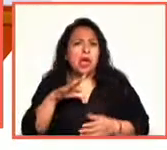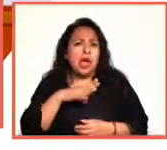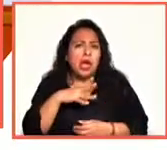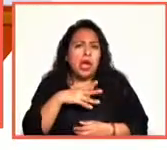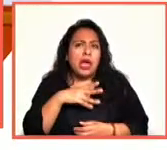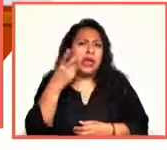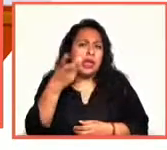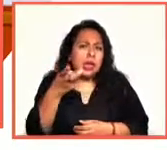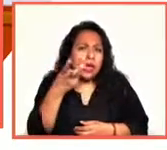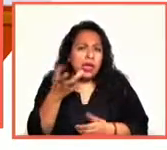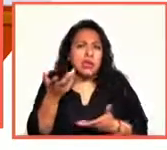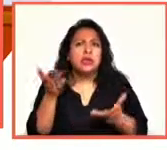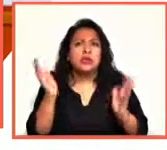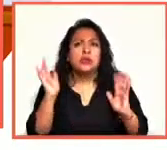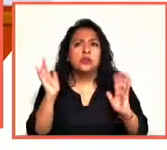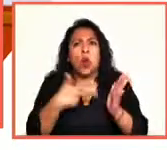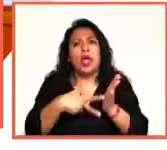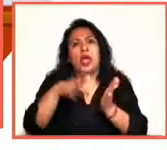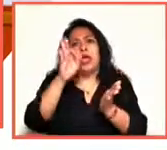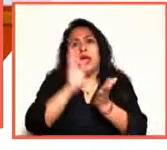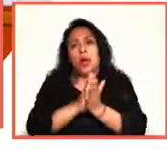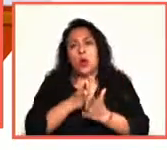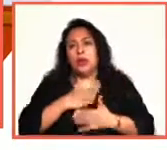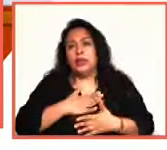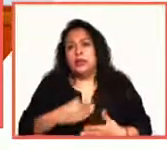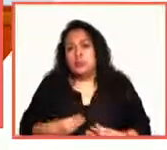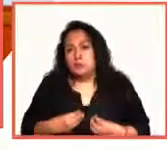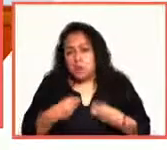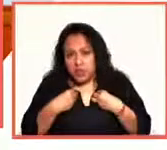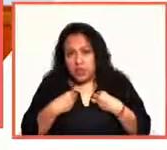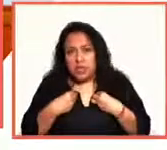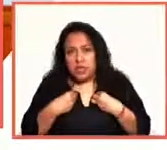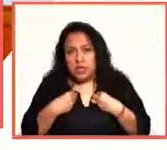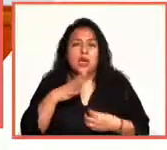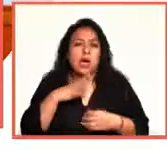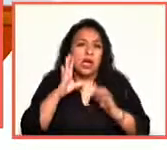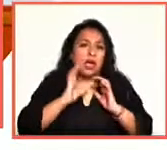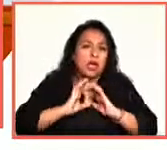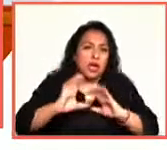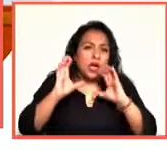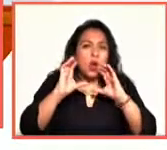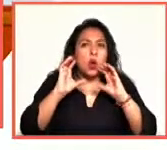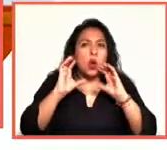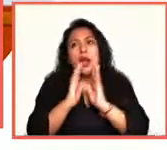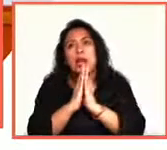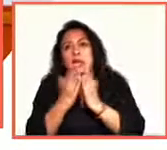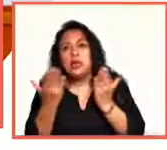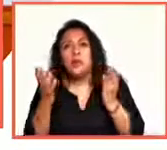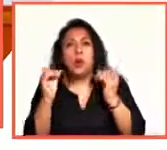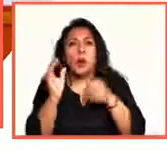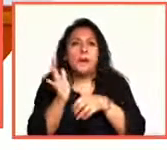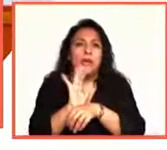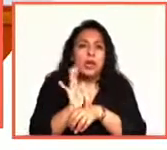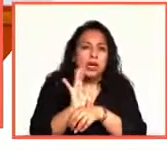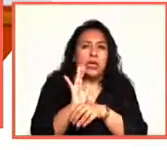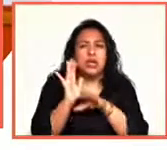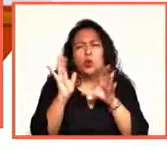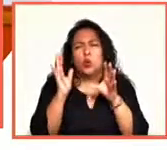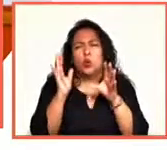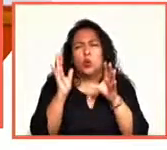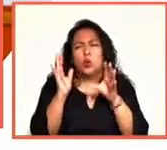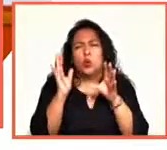héroes de nuestra vida que nos dieron una canción, o nos dieron un libro, nos dieron una película, nos han dado muchas